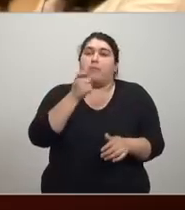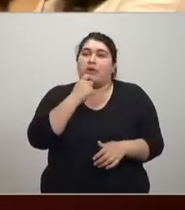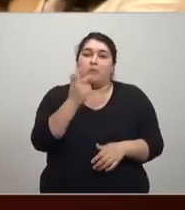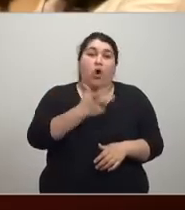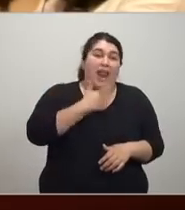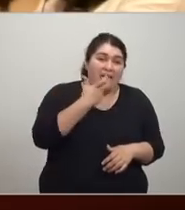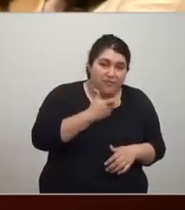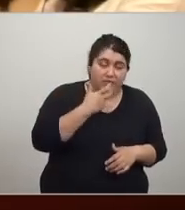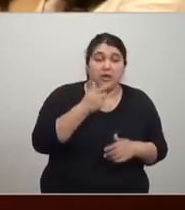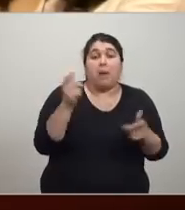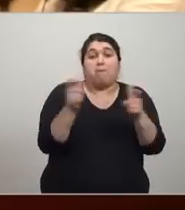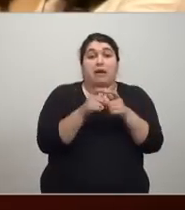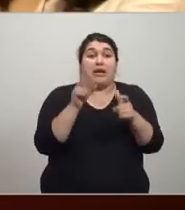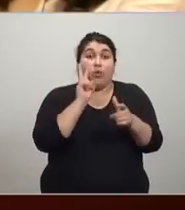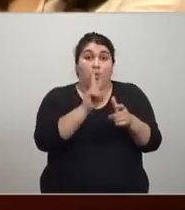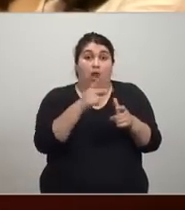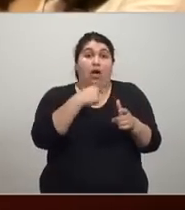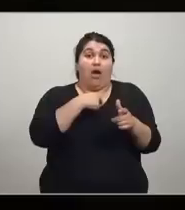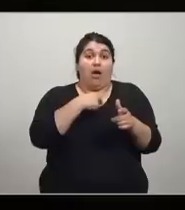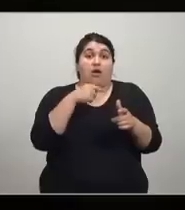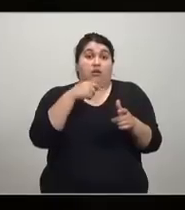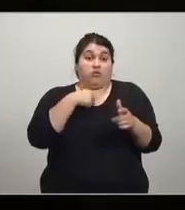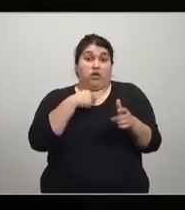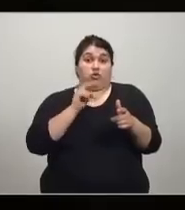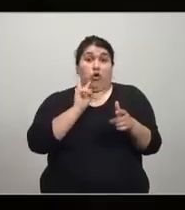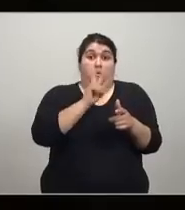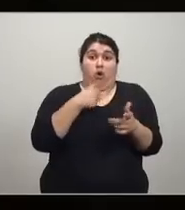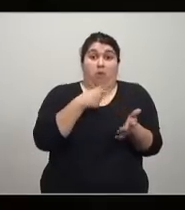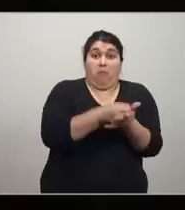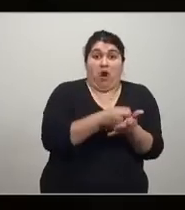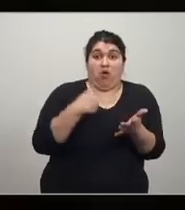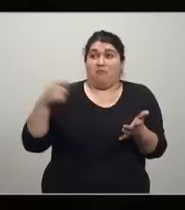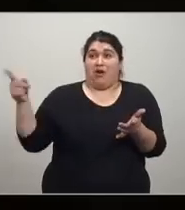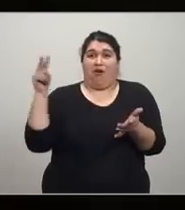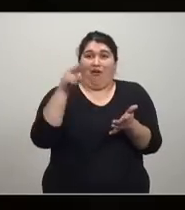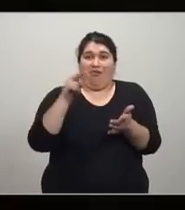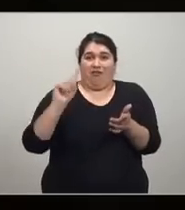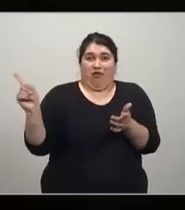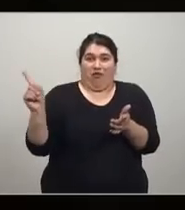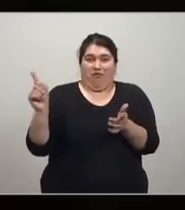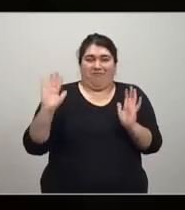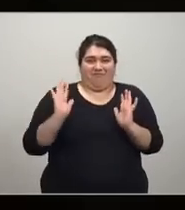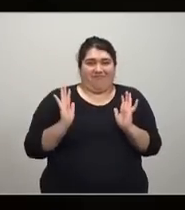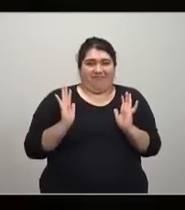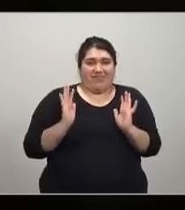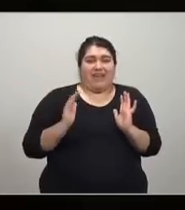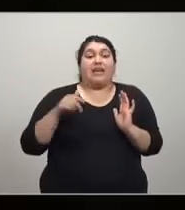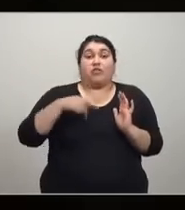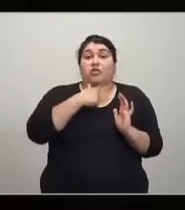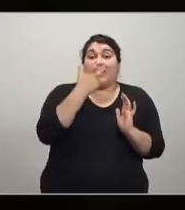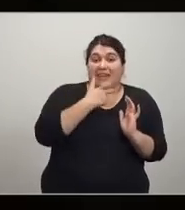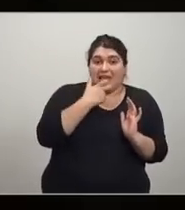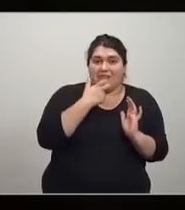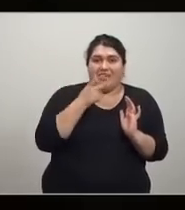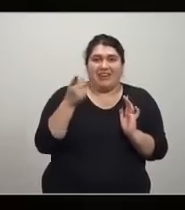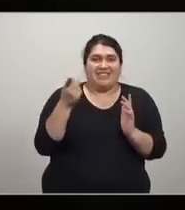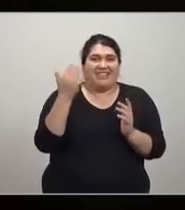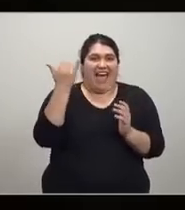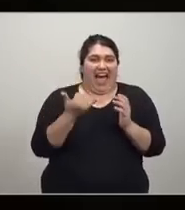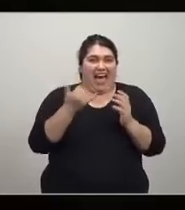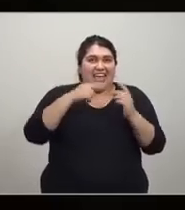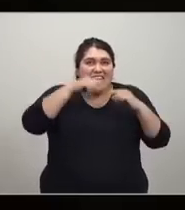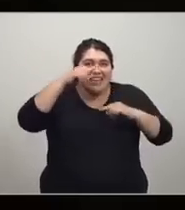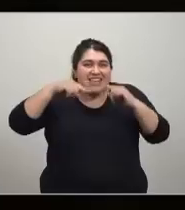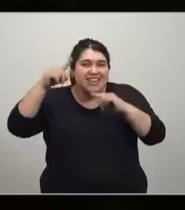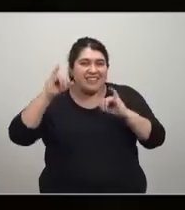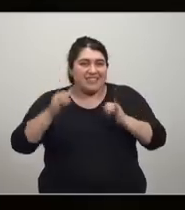que yo veo una película no impide que ustedes la vean, pero me pueden excluir con los avances técnicos de ver Netflix. Pero es ineficiente en el sentido de pareto porque si yo